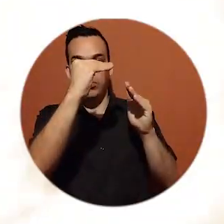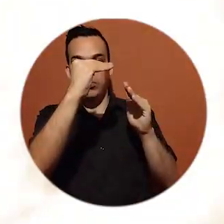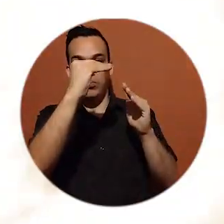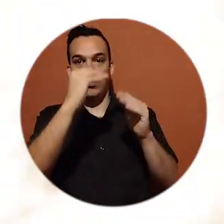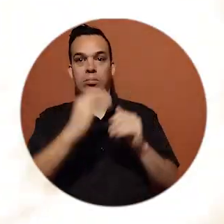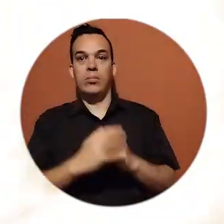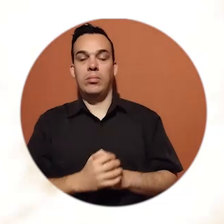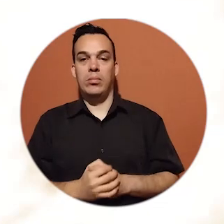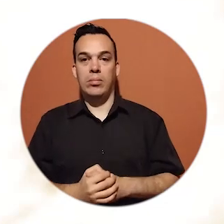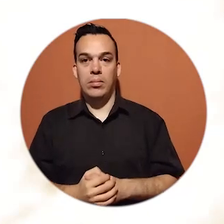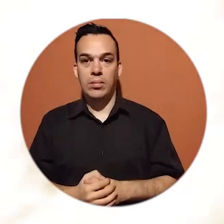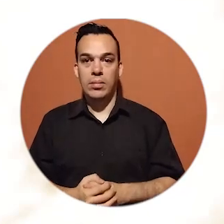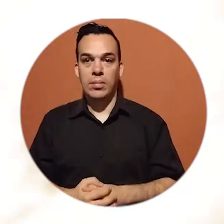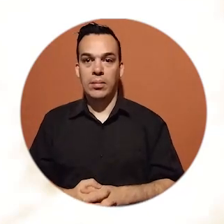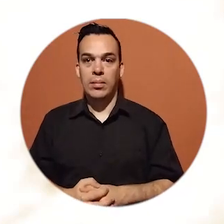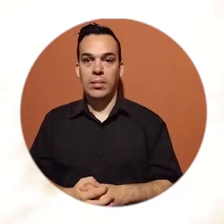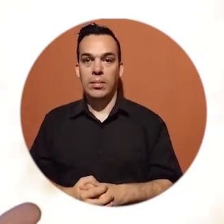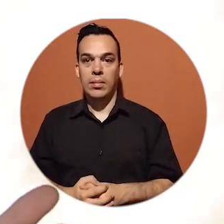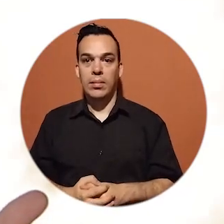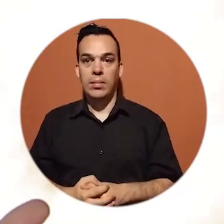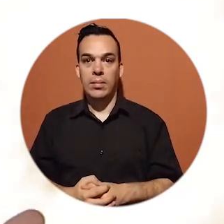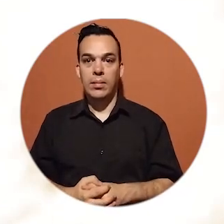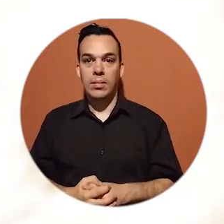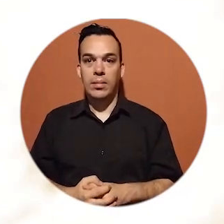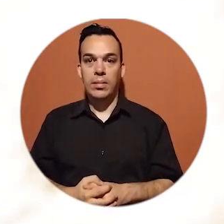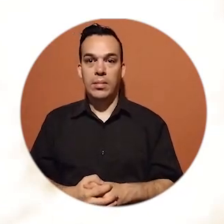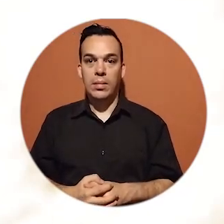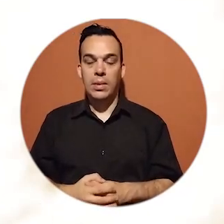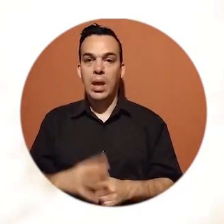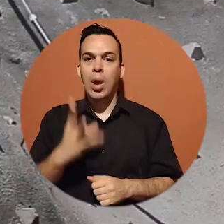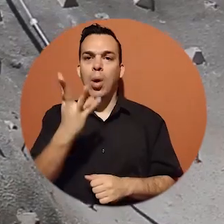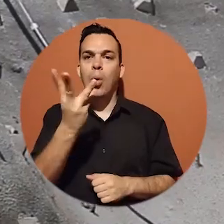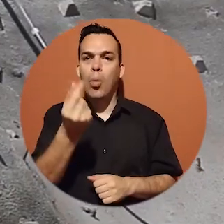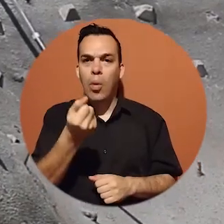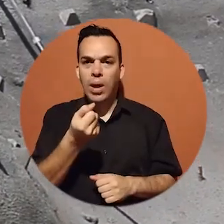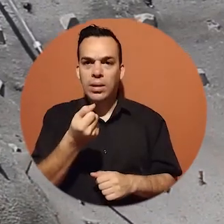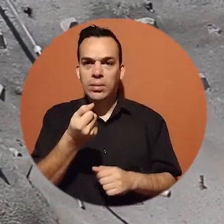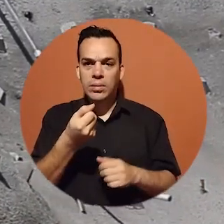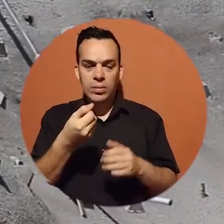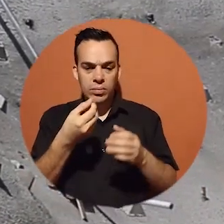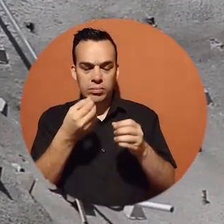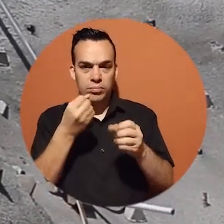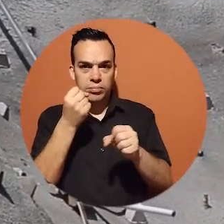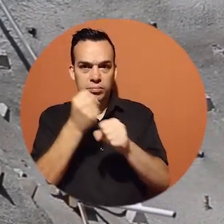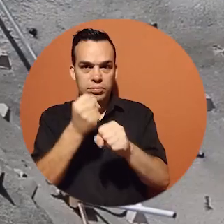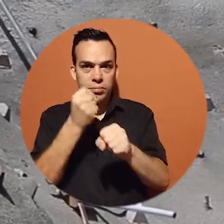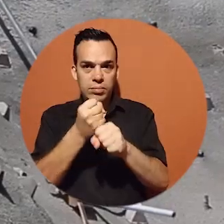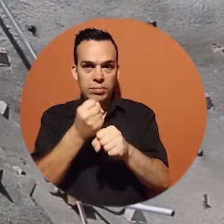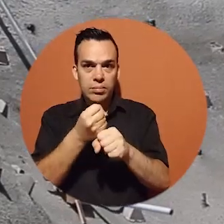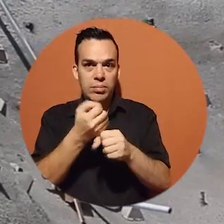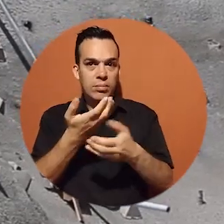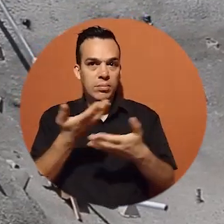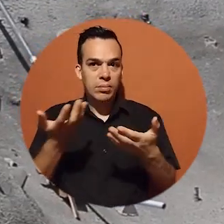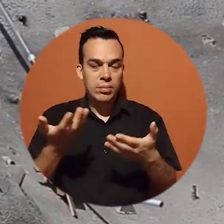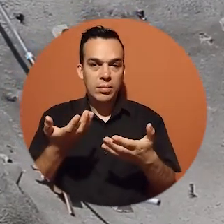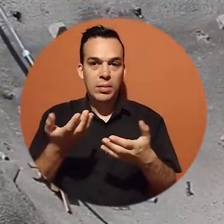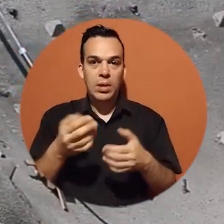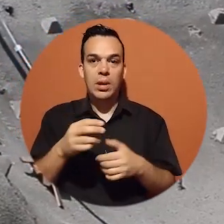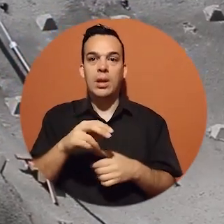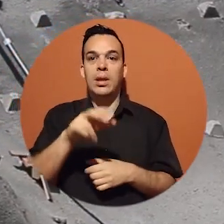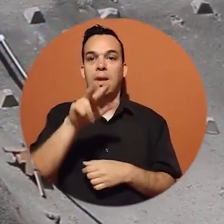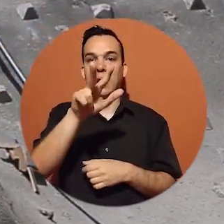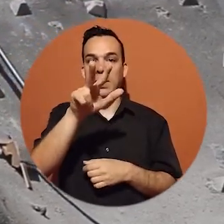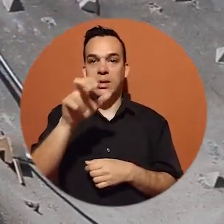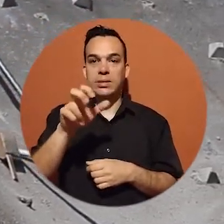realizados en estas dos etapas siguientes. La inversión de este proyecto